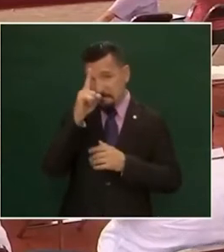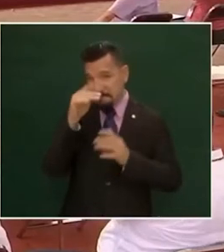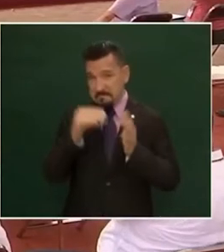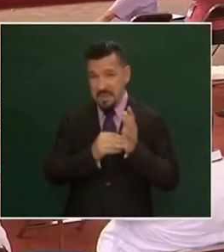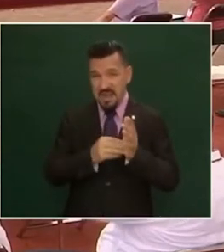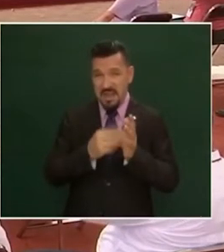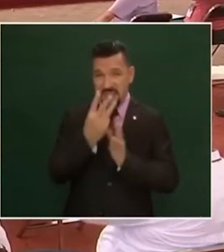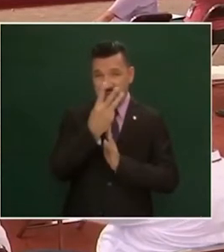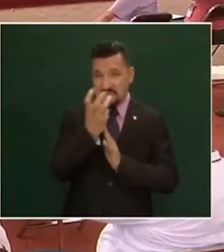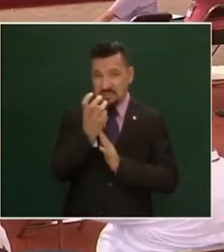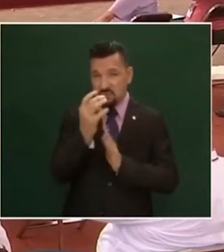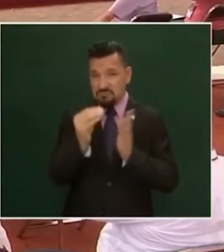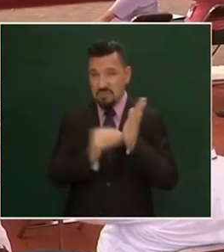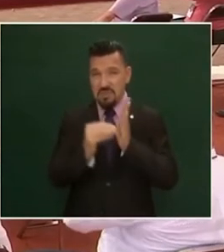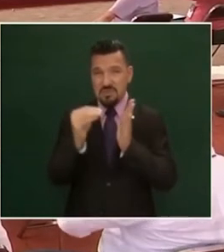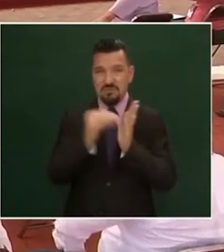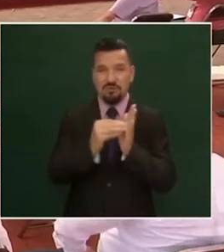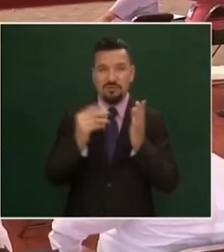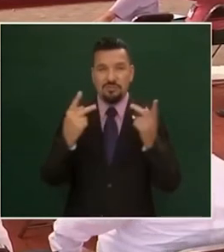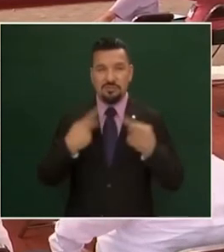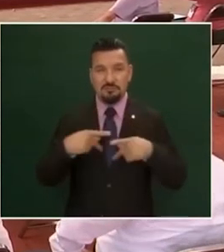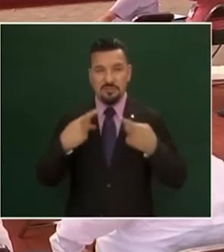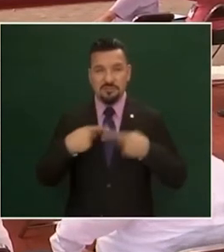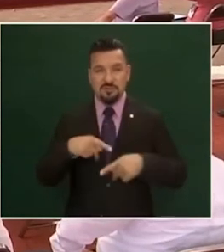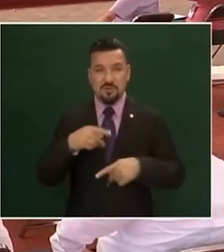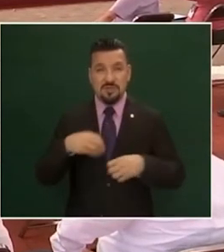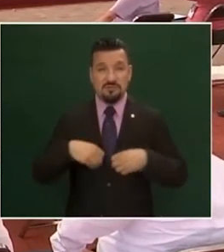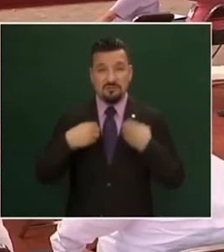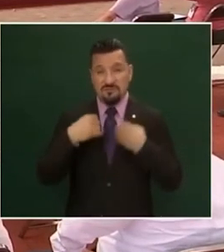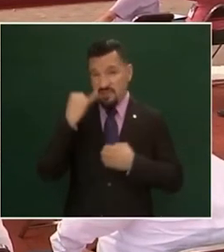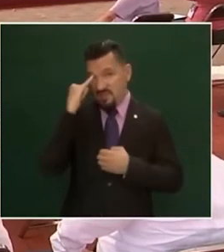millones de habitantes